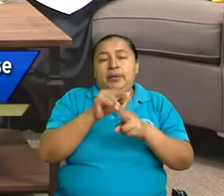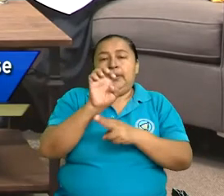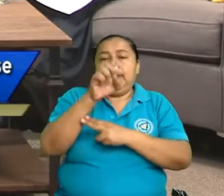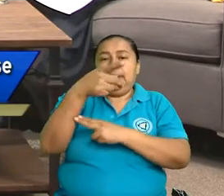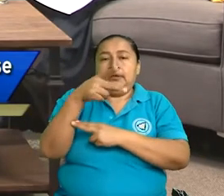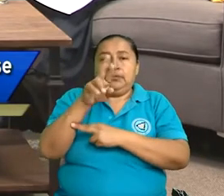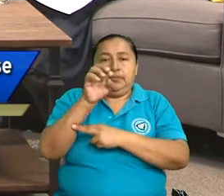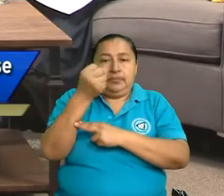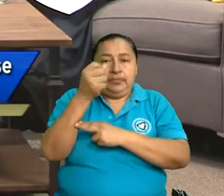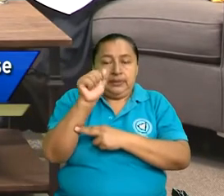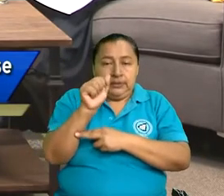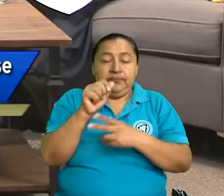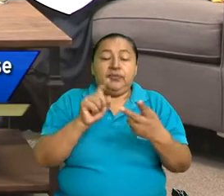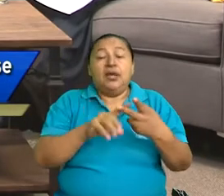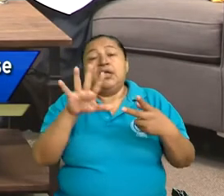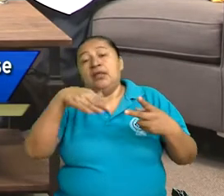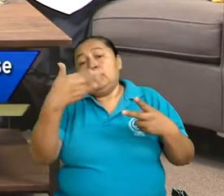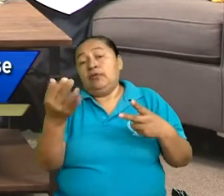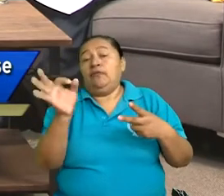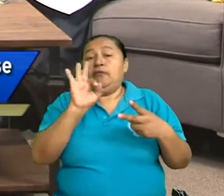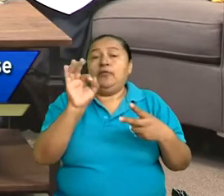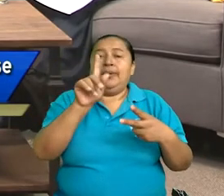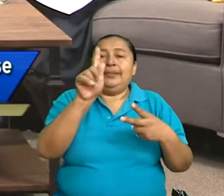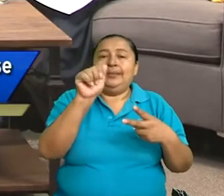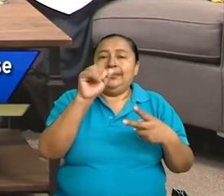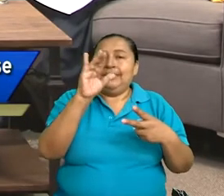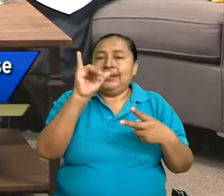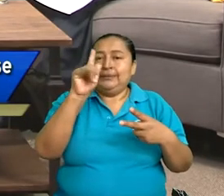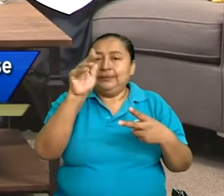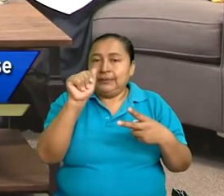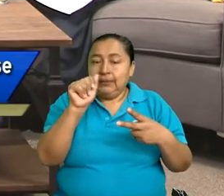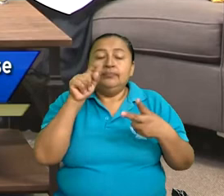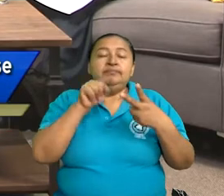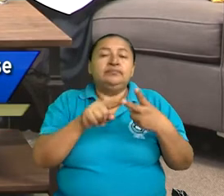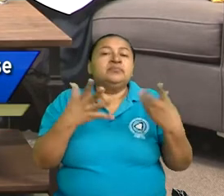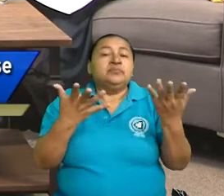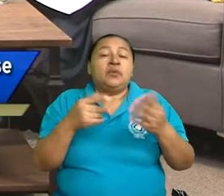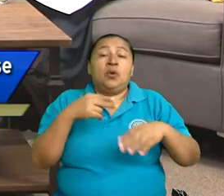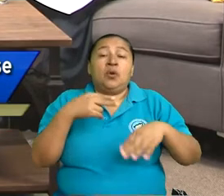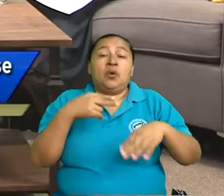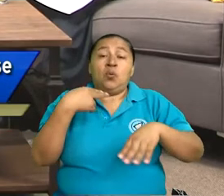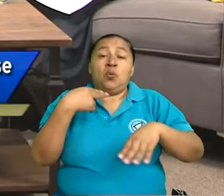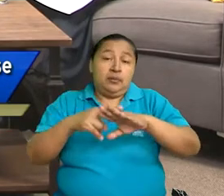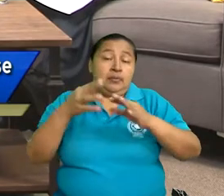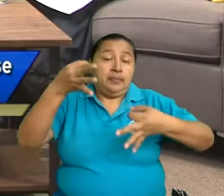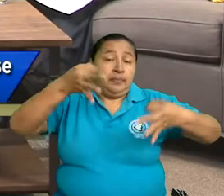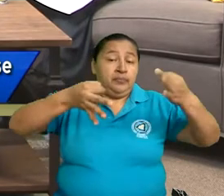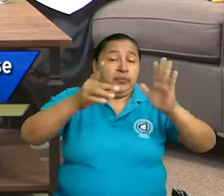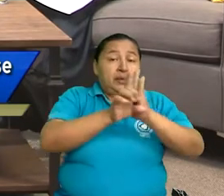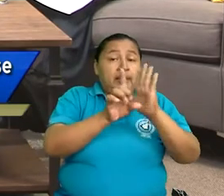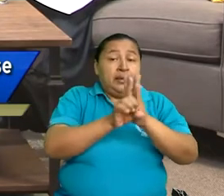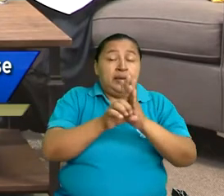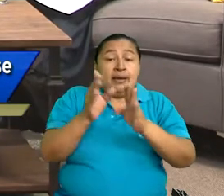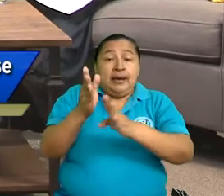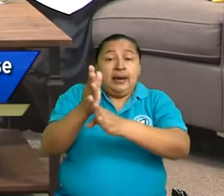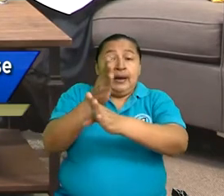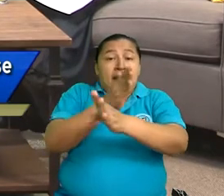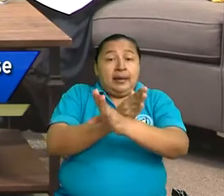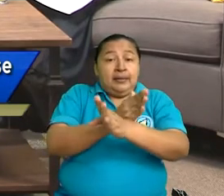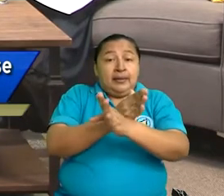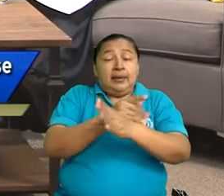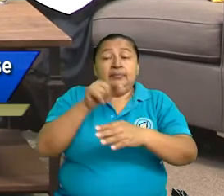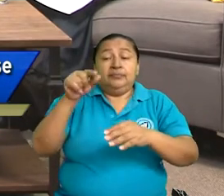y una derogación de forma tácita es cuando una norma jurídica anterior se